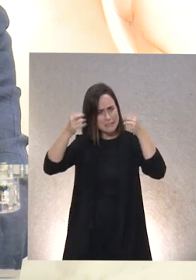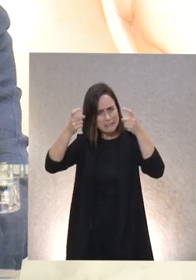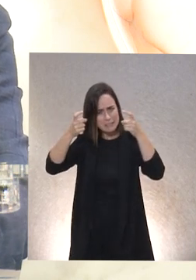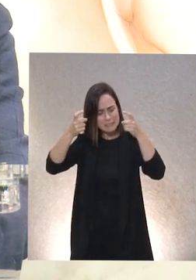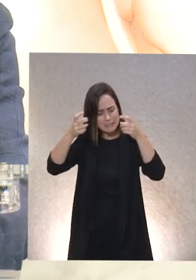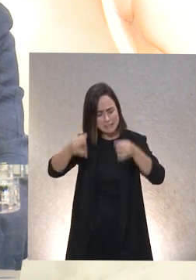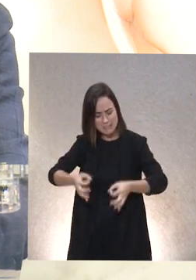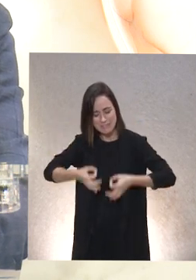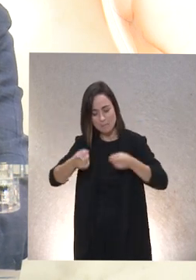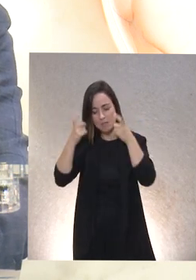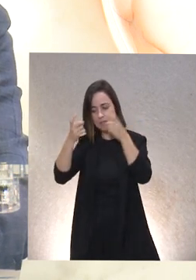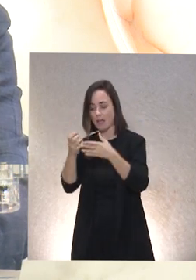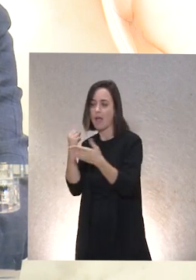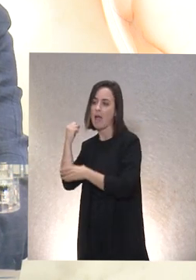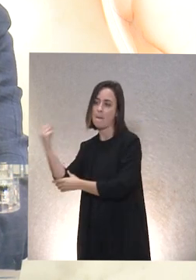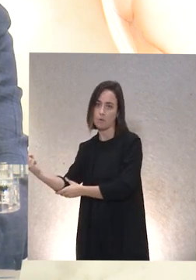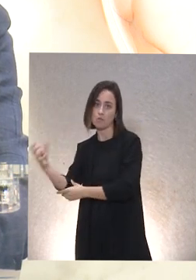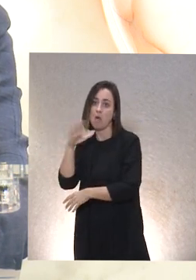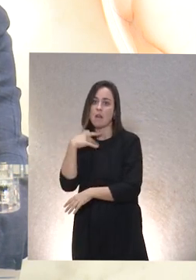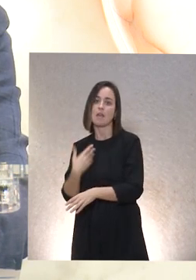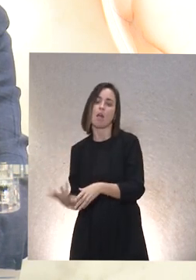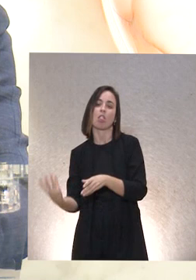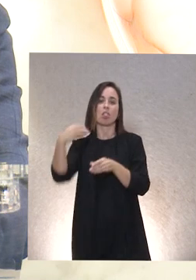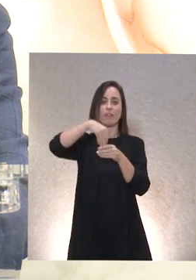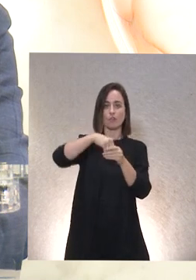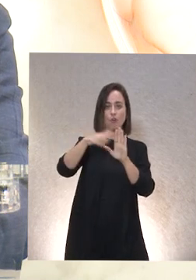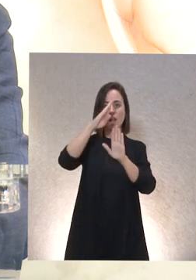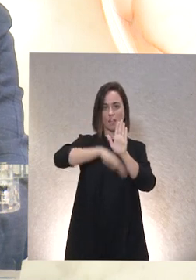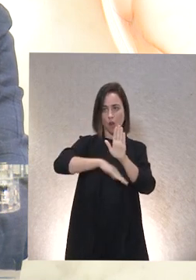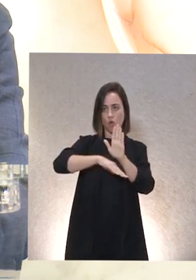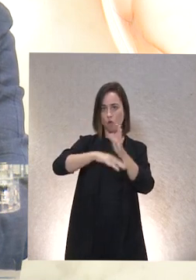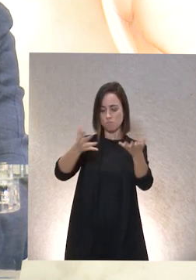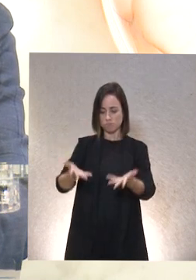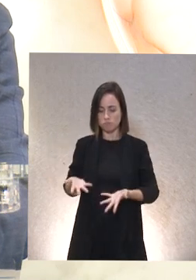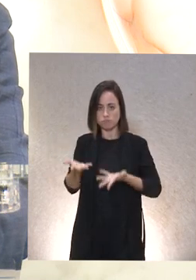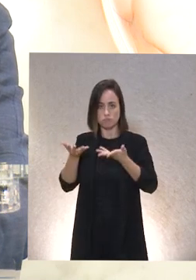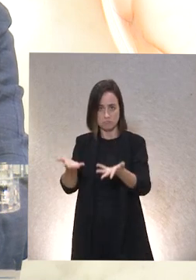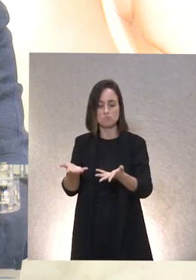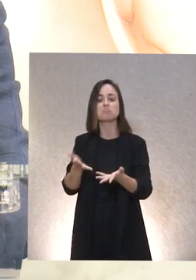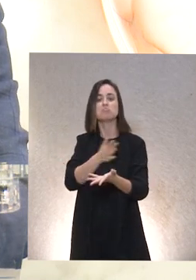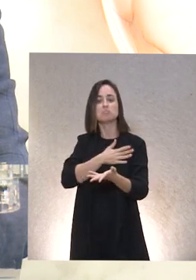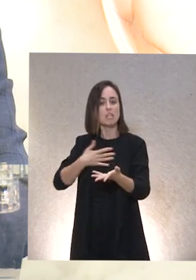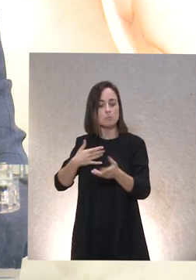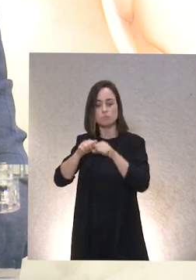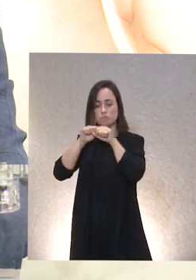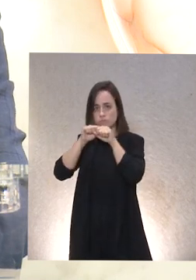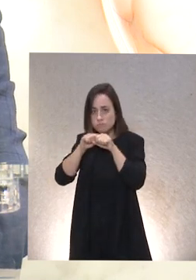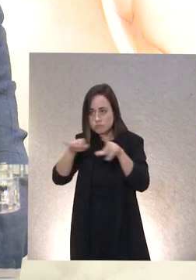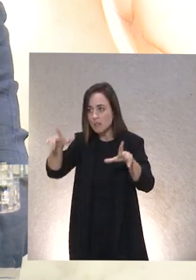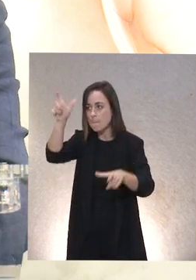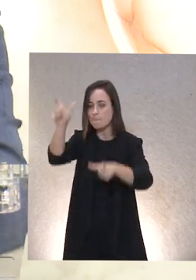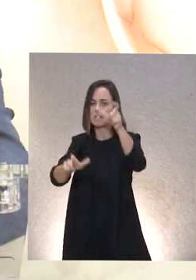mismo estamos ya lo hemos metido en nuestro catálogo de prestaciones y queremos que sea extensible a cuantas más personas